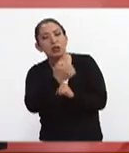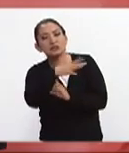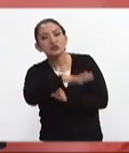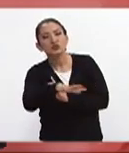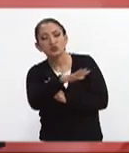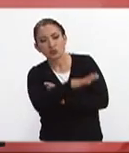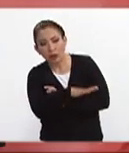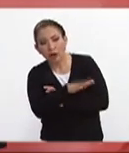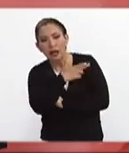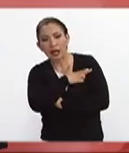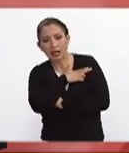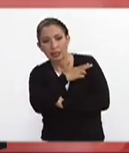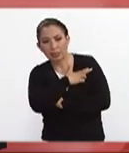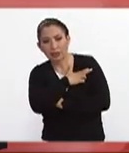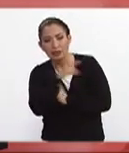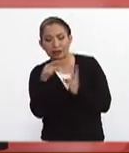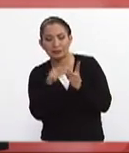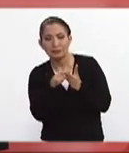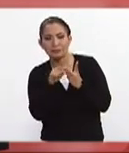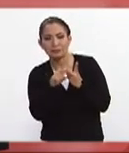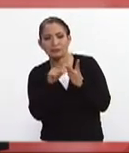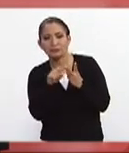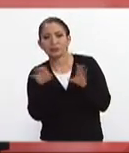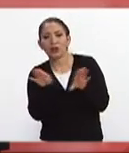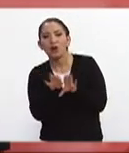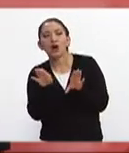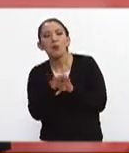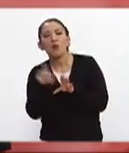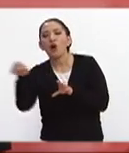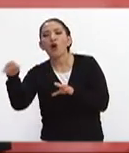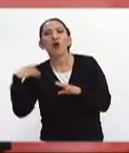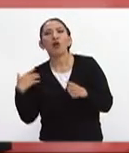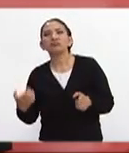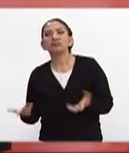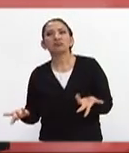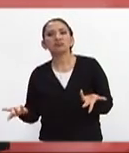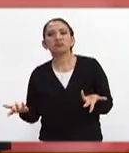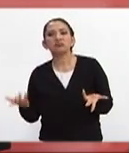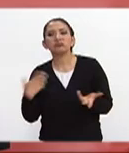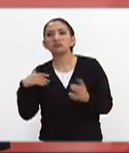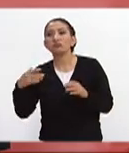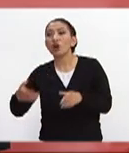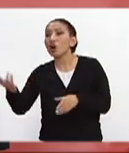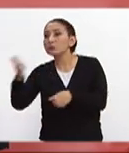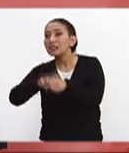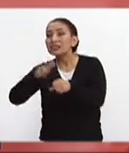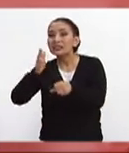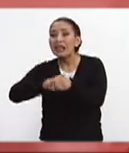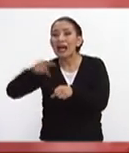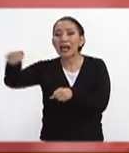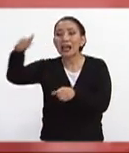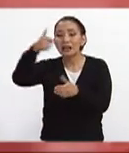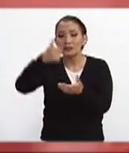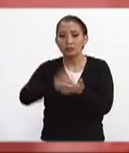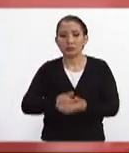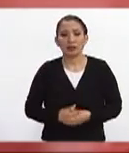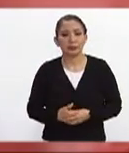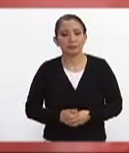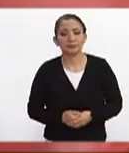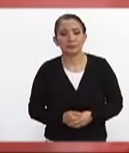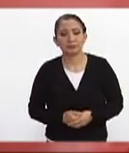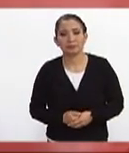de los heridos y también cómo están las instalaciones médicas en la capital del país doctor